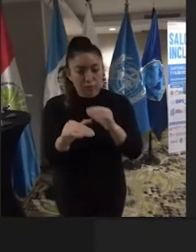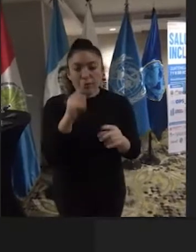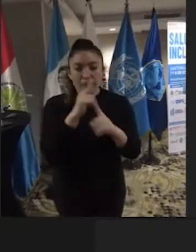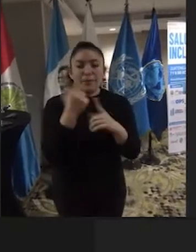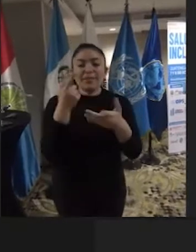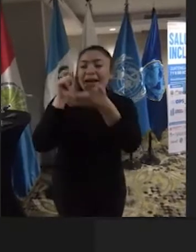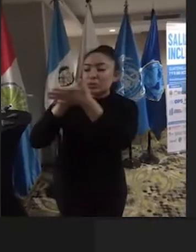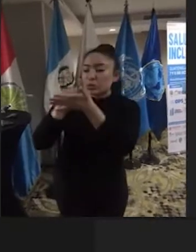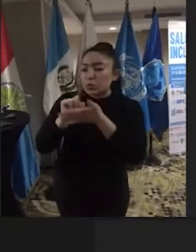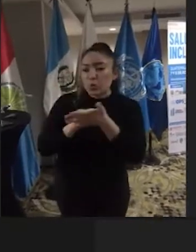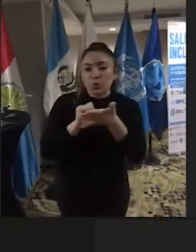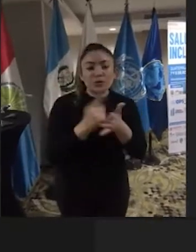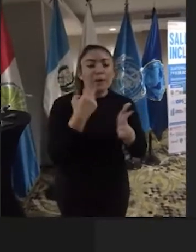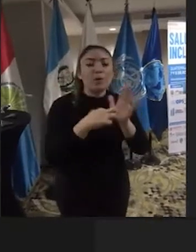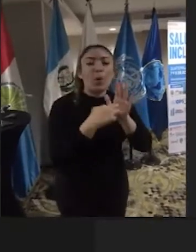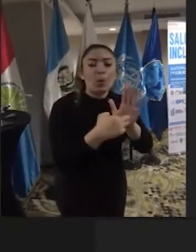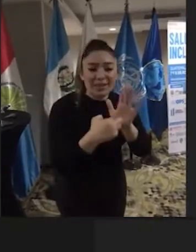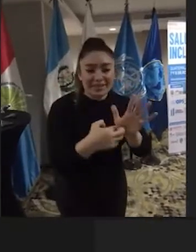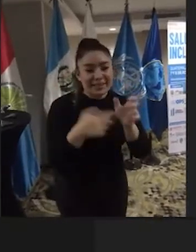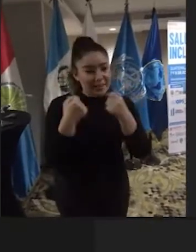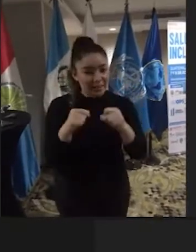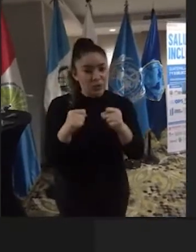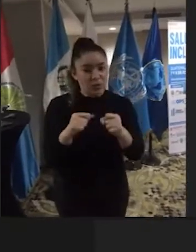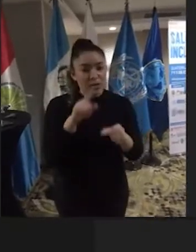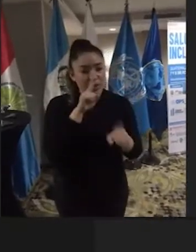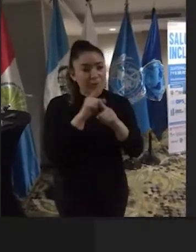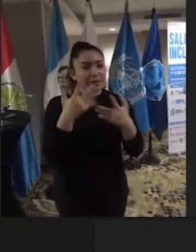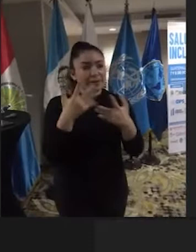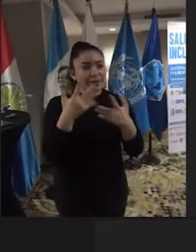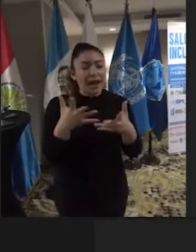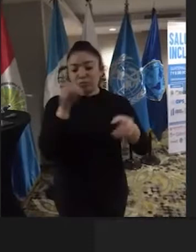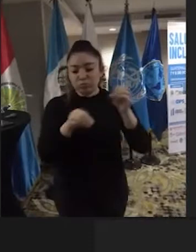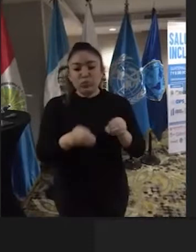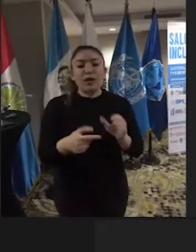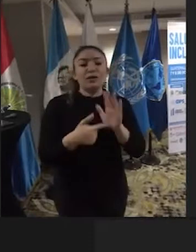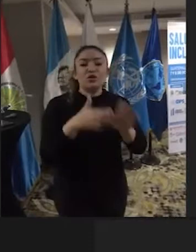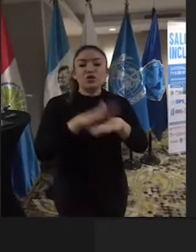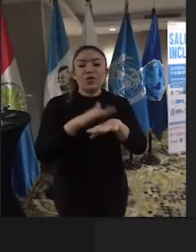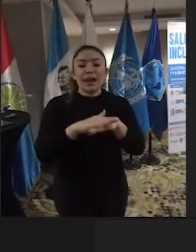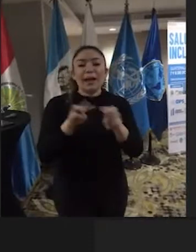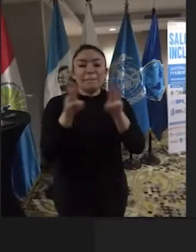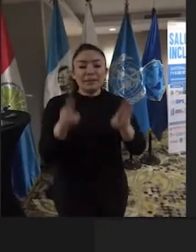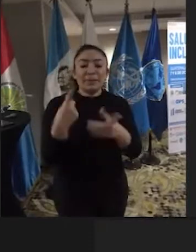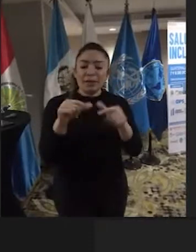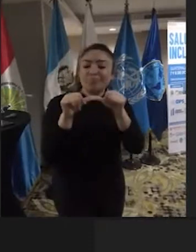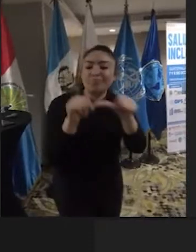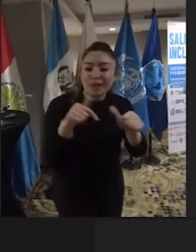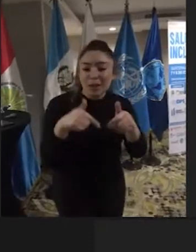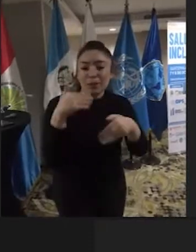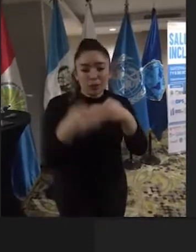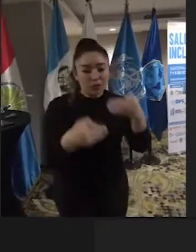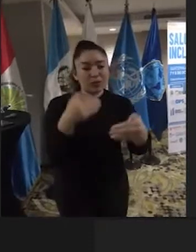estudios y de las propuestas que se estarán colocando sobre la mesa para la continuidad de este proceso.